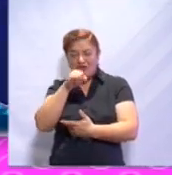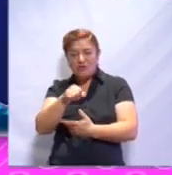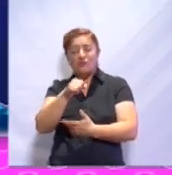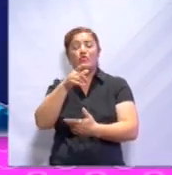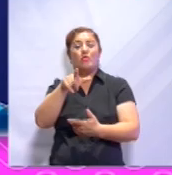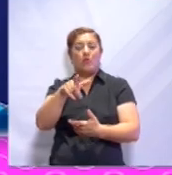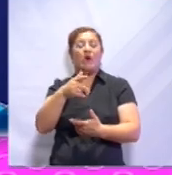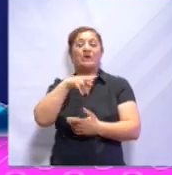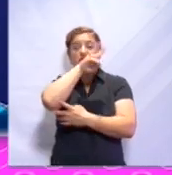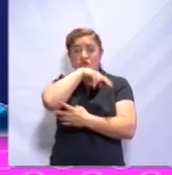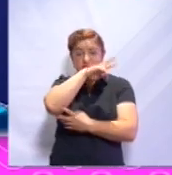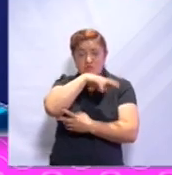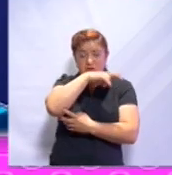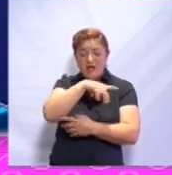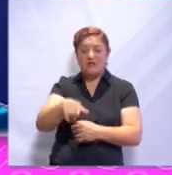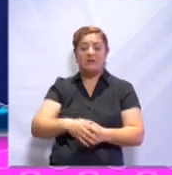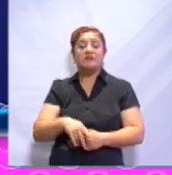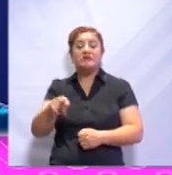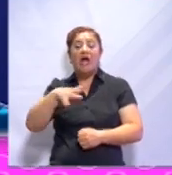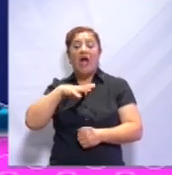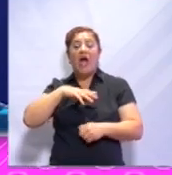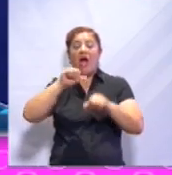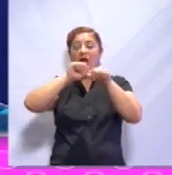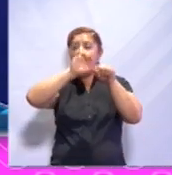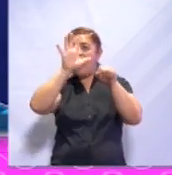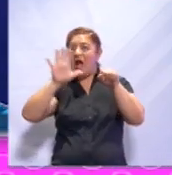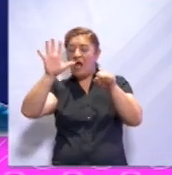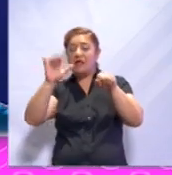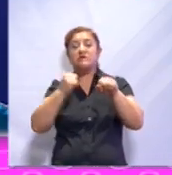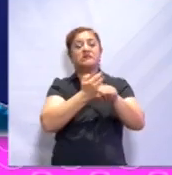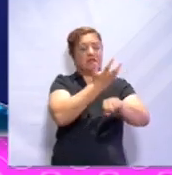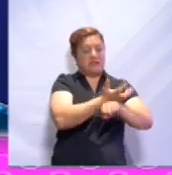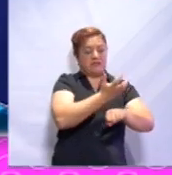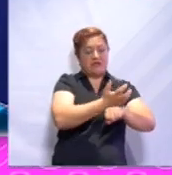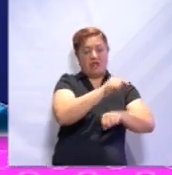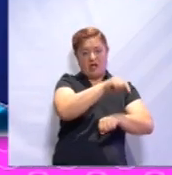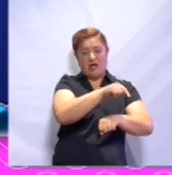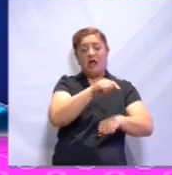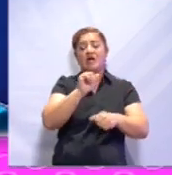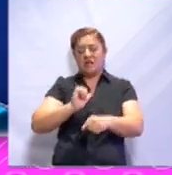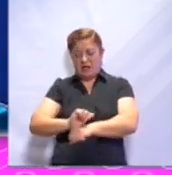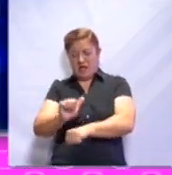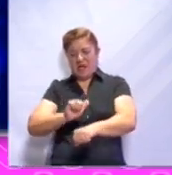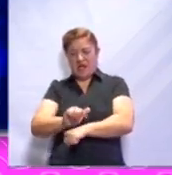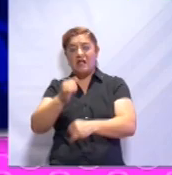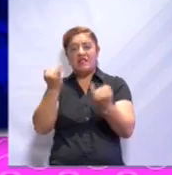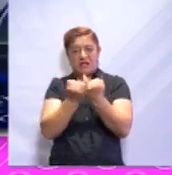Y se localiza en las zonas centrales de Asia, Estados Unidos de América y Argentina.